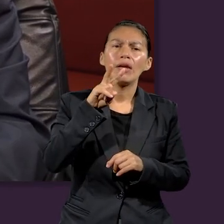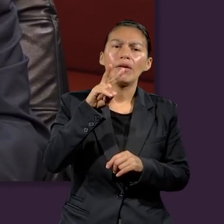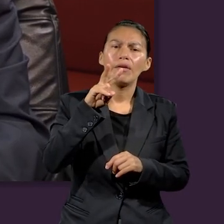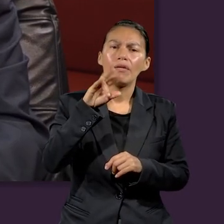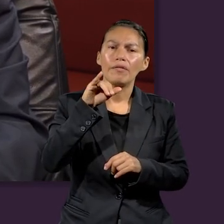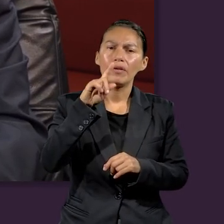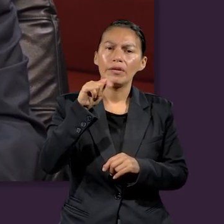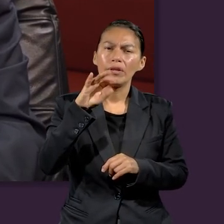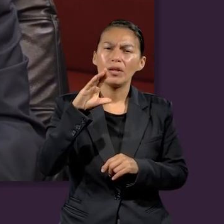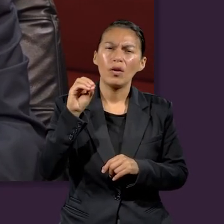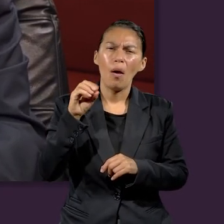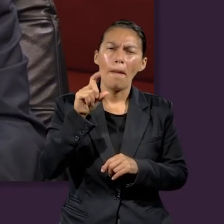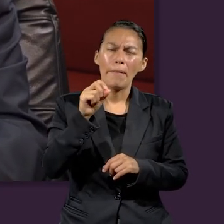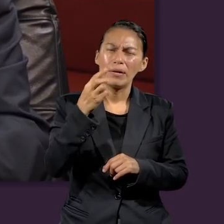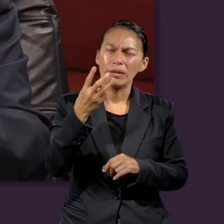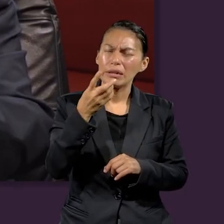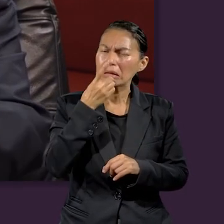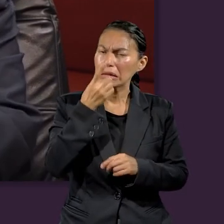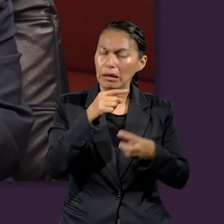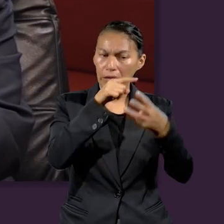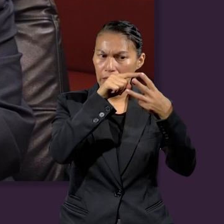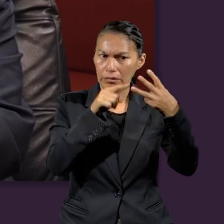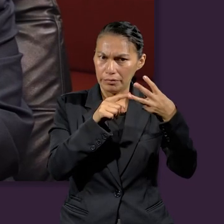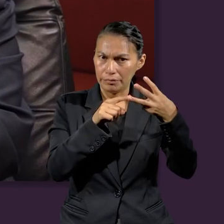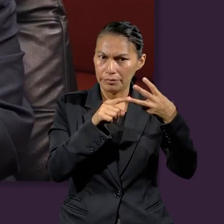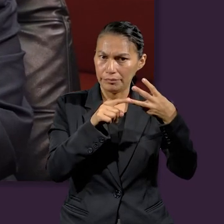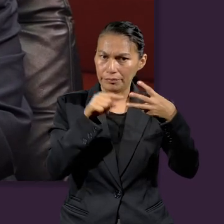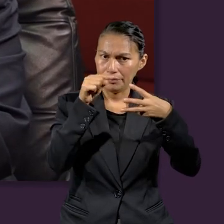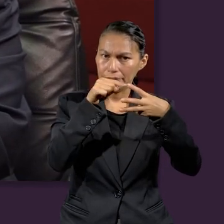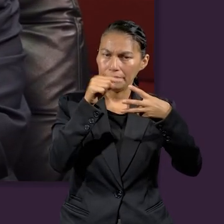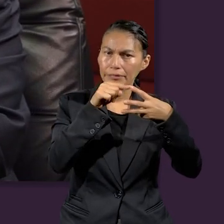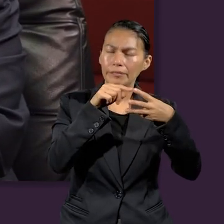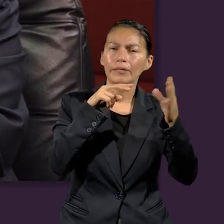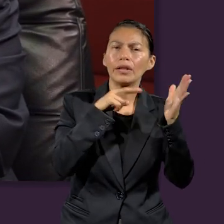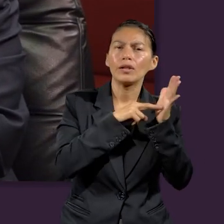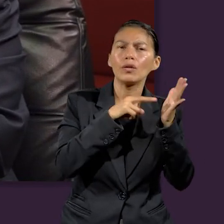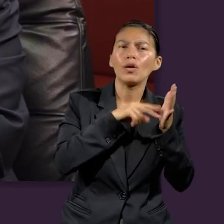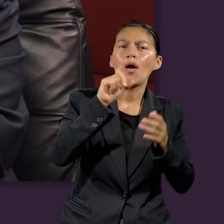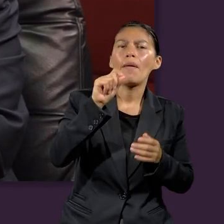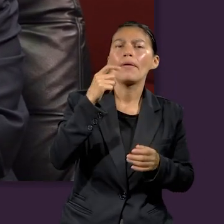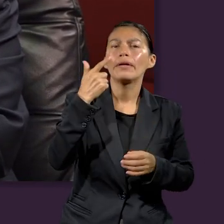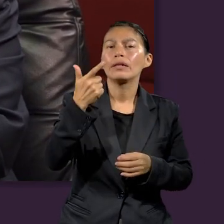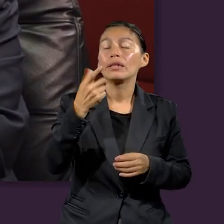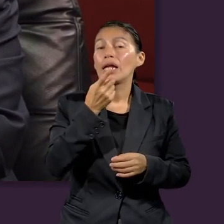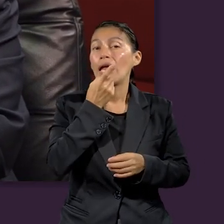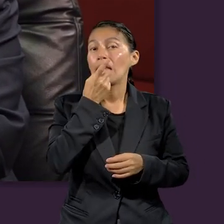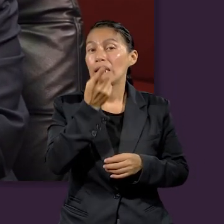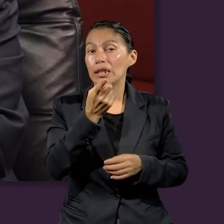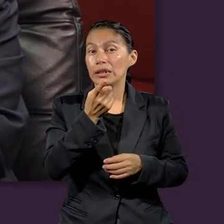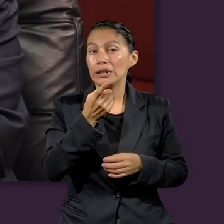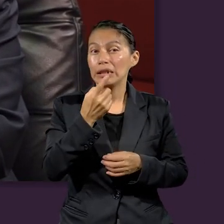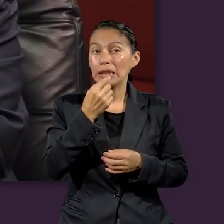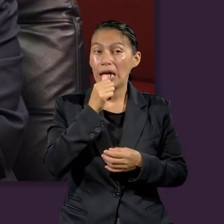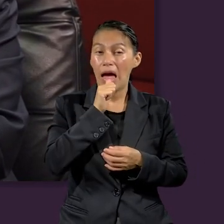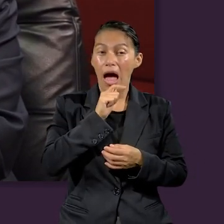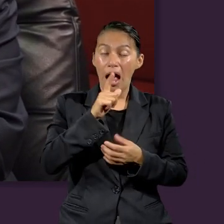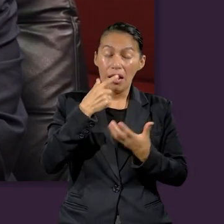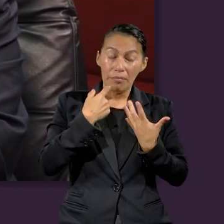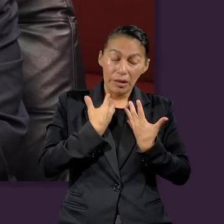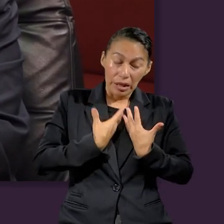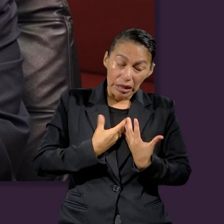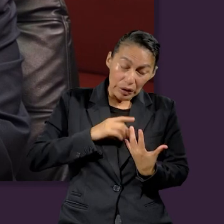Levítico 23, permíteme empatizar tres aspectos. El versículo 27 primero dice que